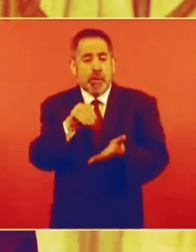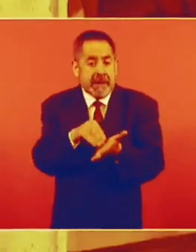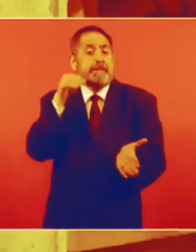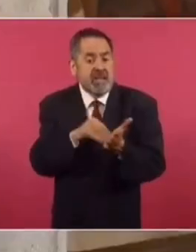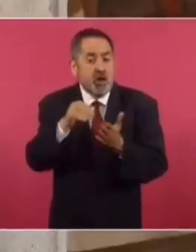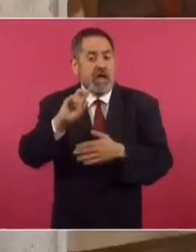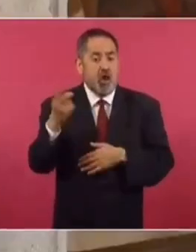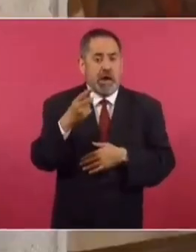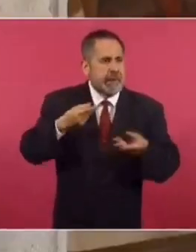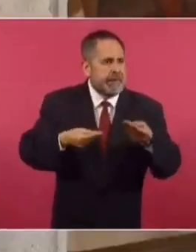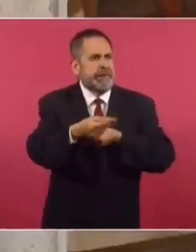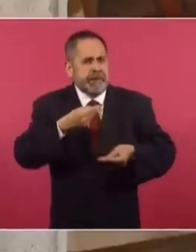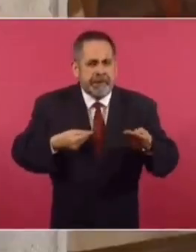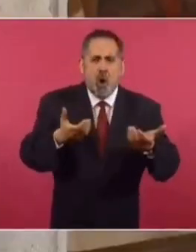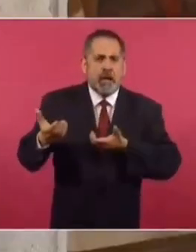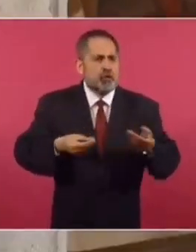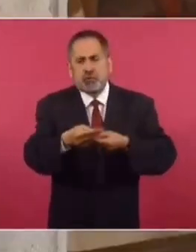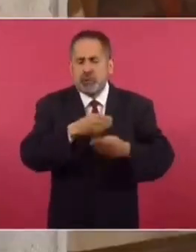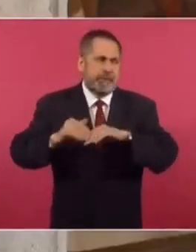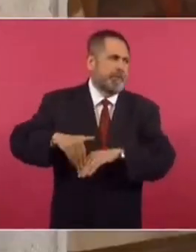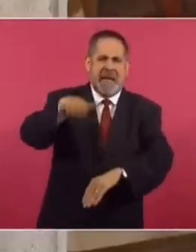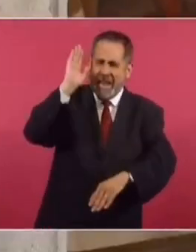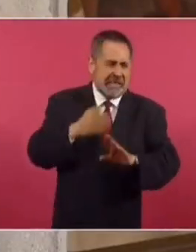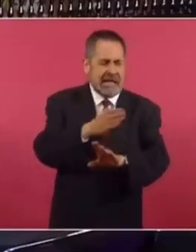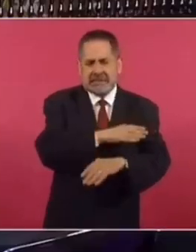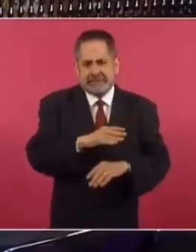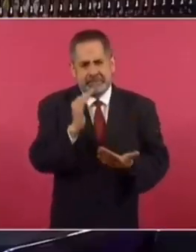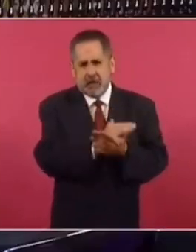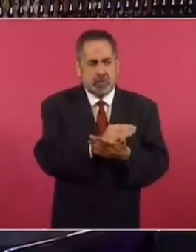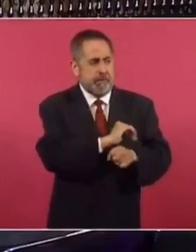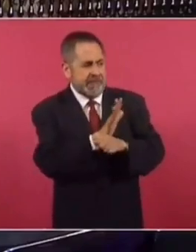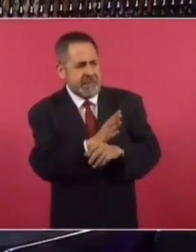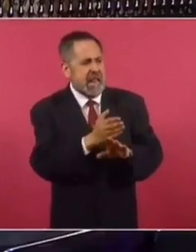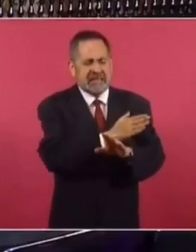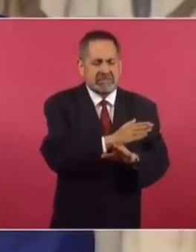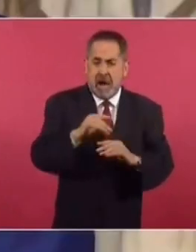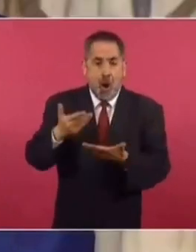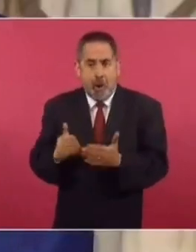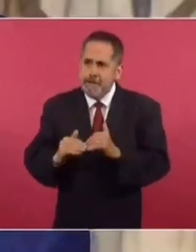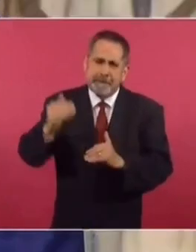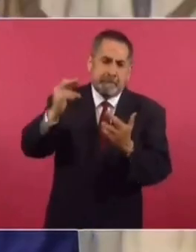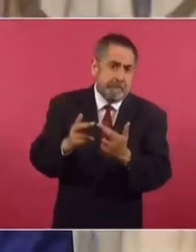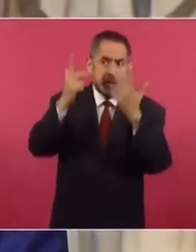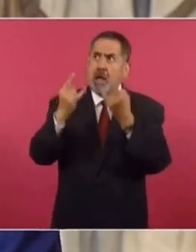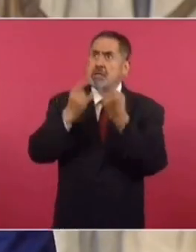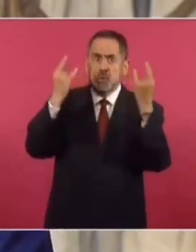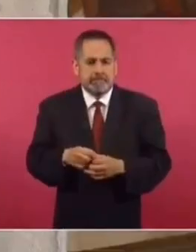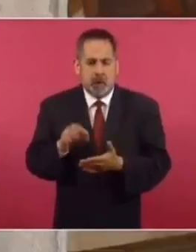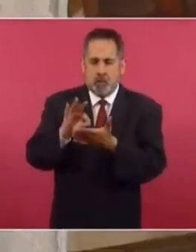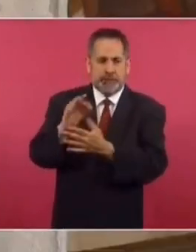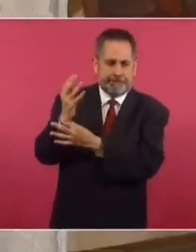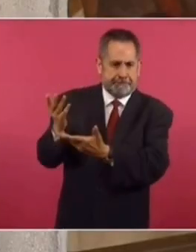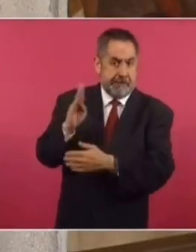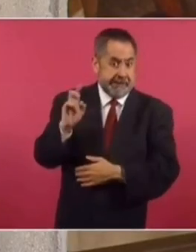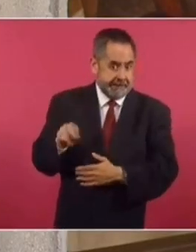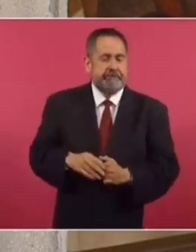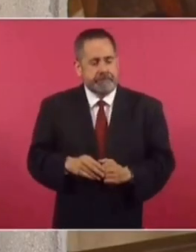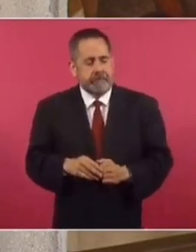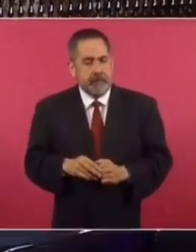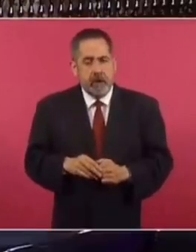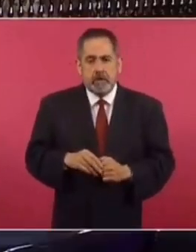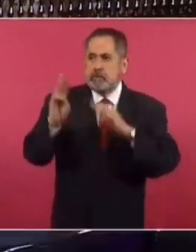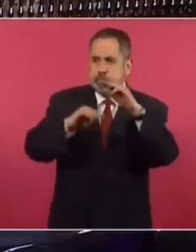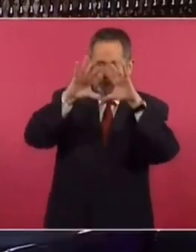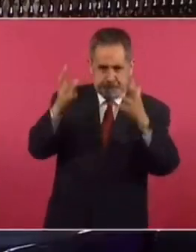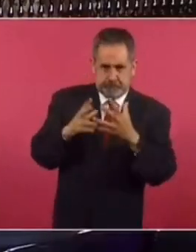mil millones de dólares este año, sobrepasando los niveles prepandemia para alcanzar un récord histórico. En la relación con los pueblos y